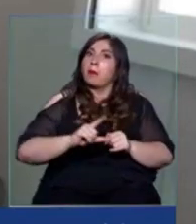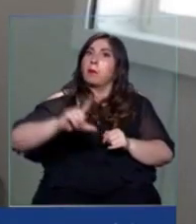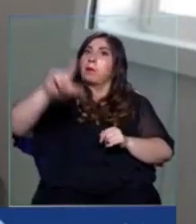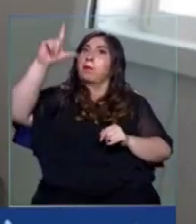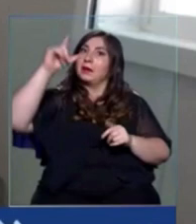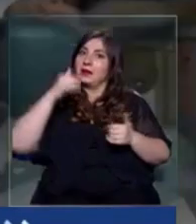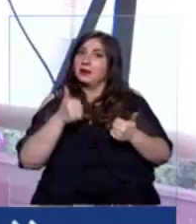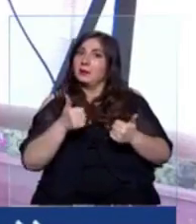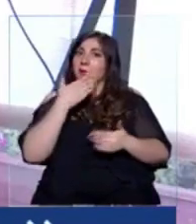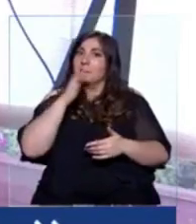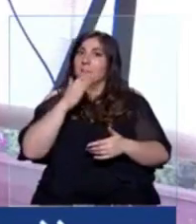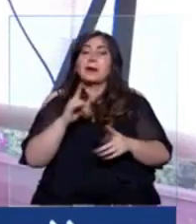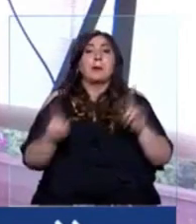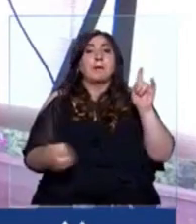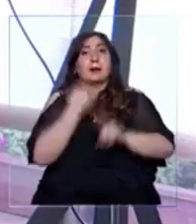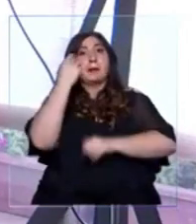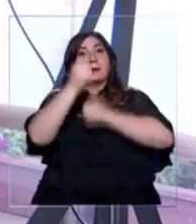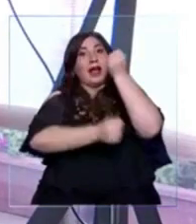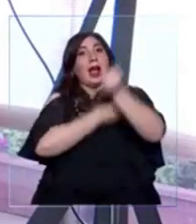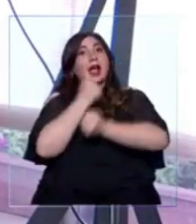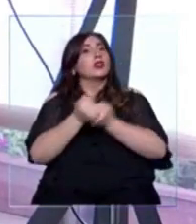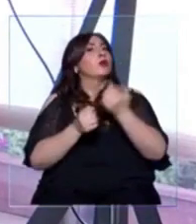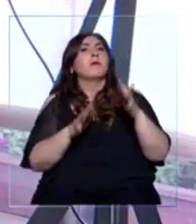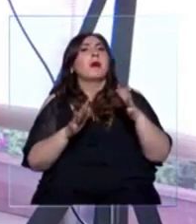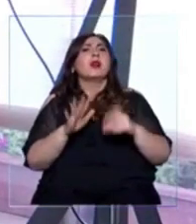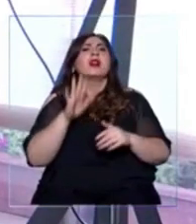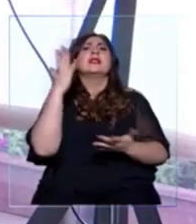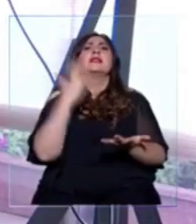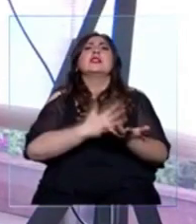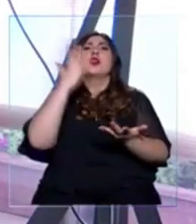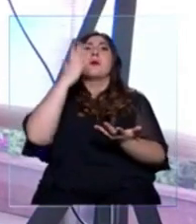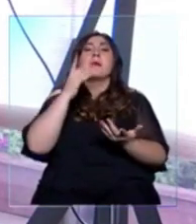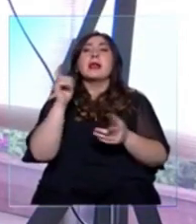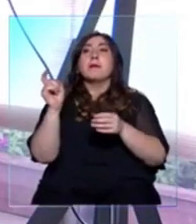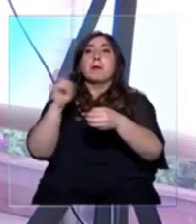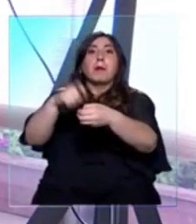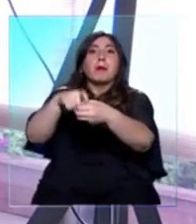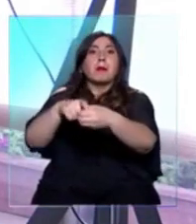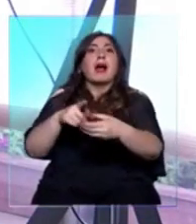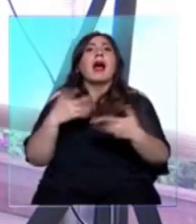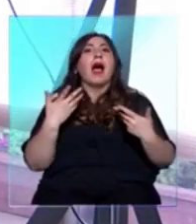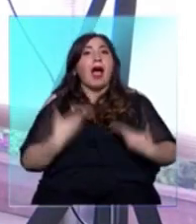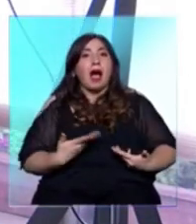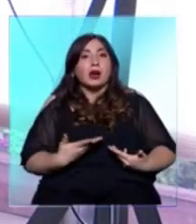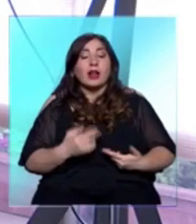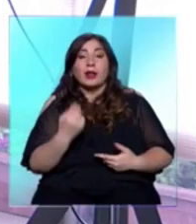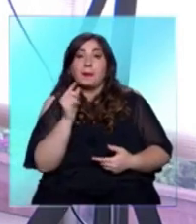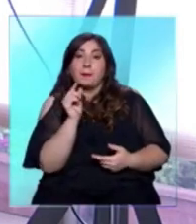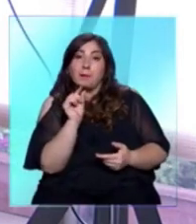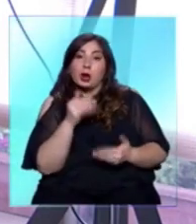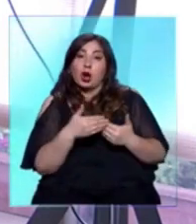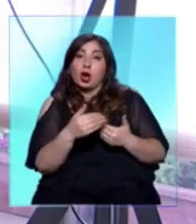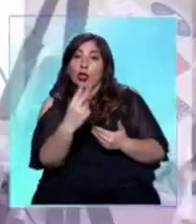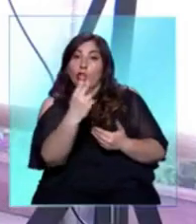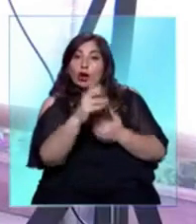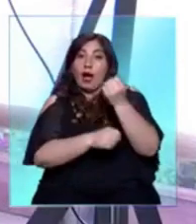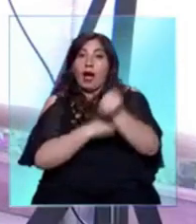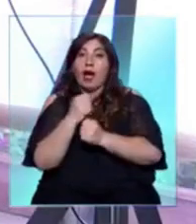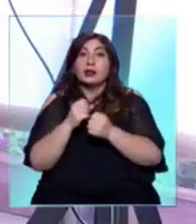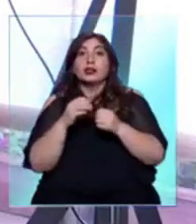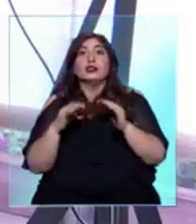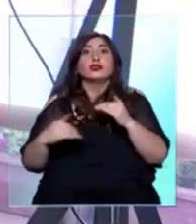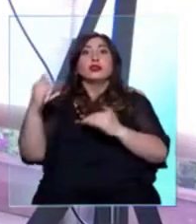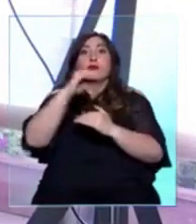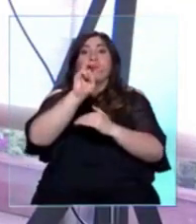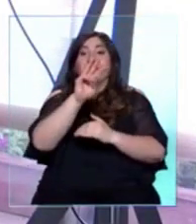popularidad. Primer año debo haber ganado unos 5.000 suscriptores. Ya llevo un poquito más de dos años y estoy sobre los 30.000, creando